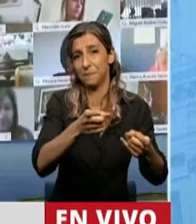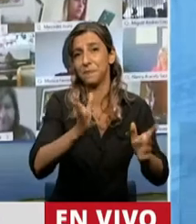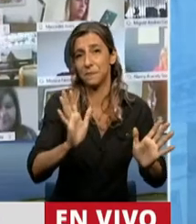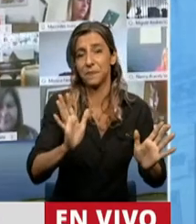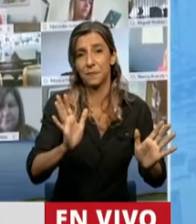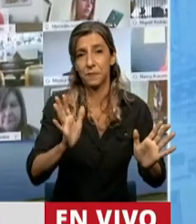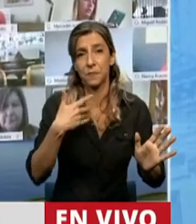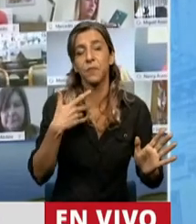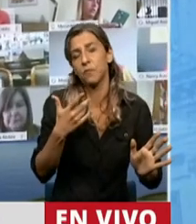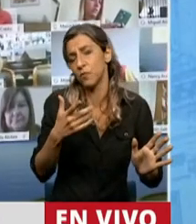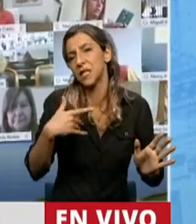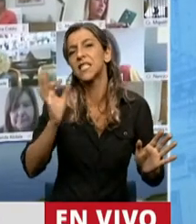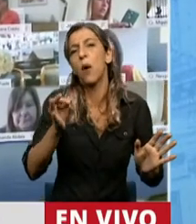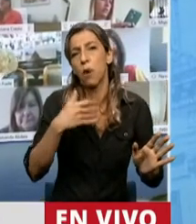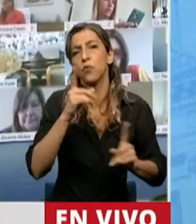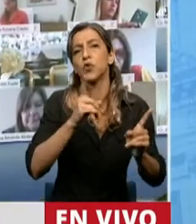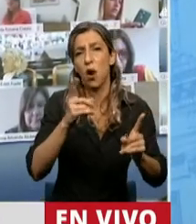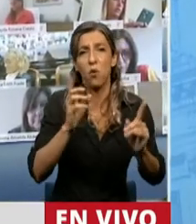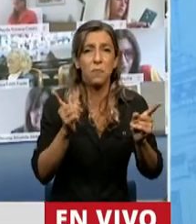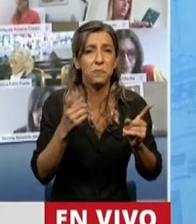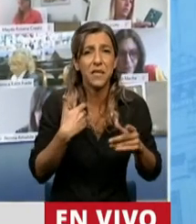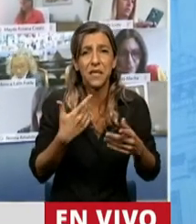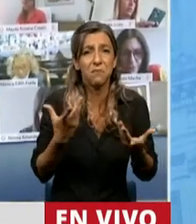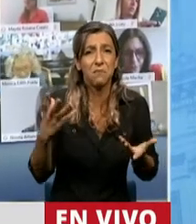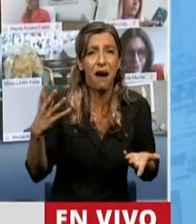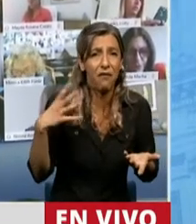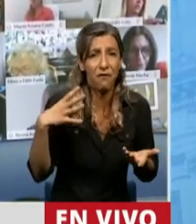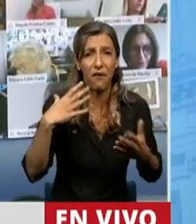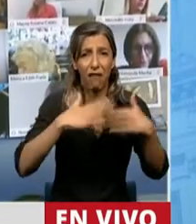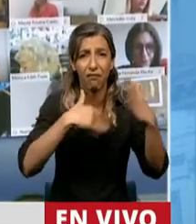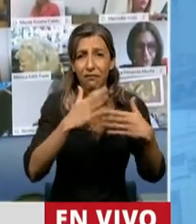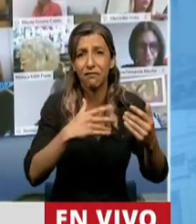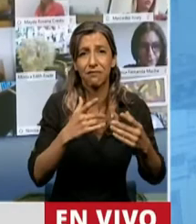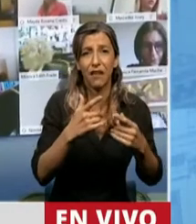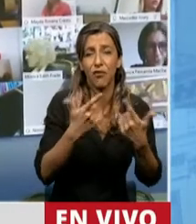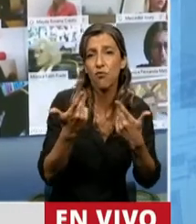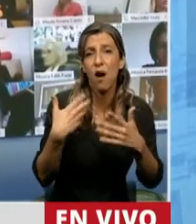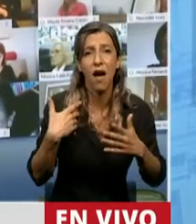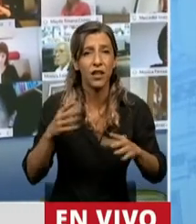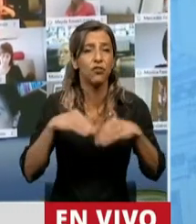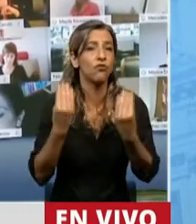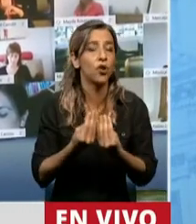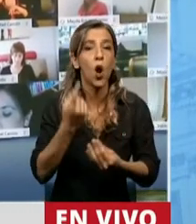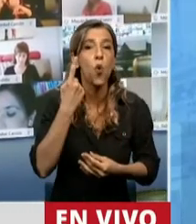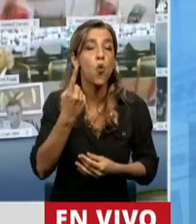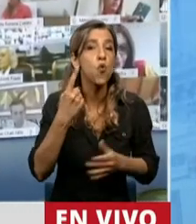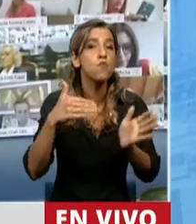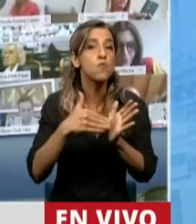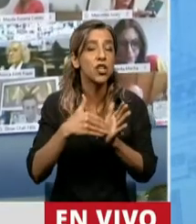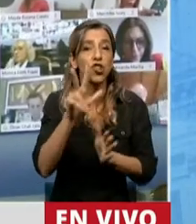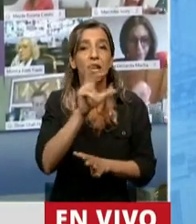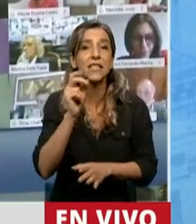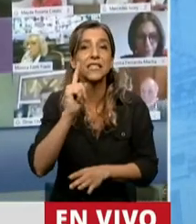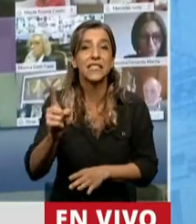las que son deficientes, necesitan una refacción y aquellas que directamente faltan, que son aproximadamente 1.300.000 en todo el país.